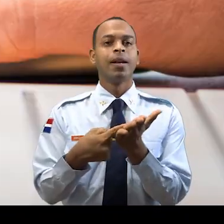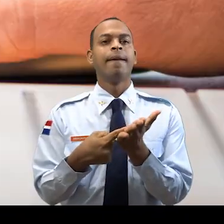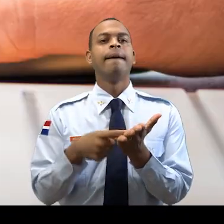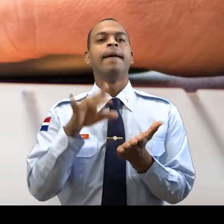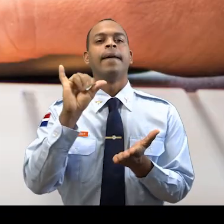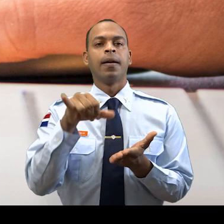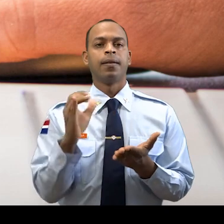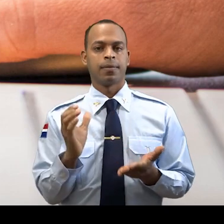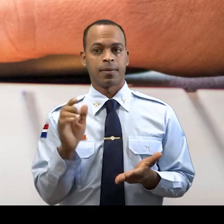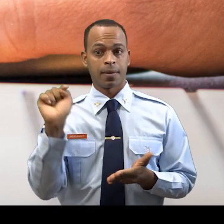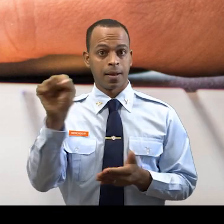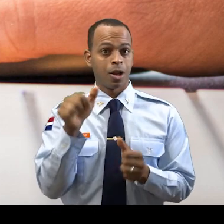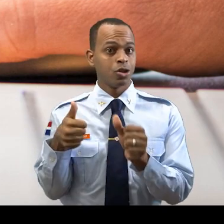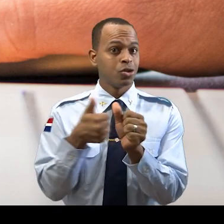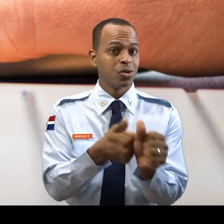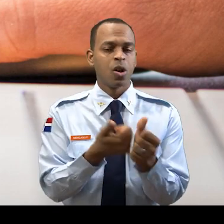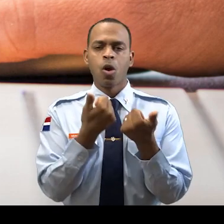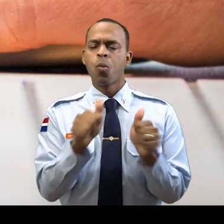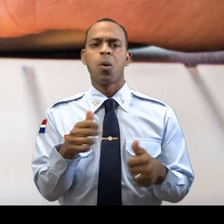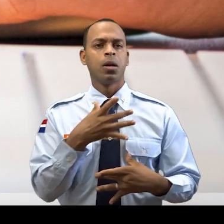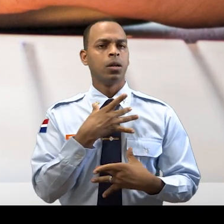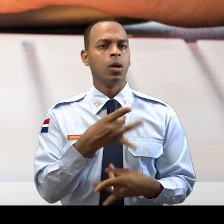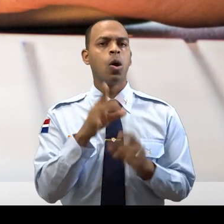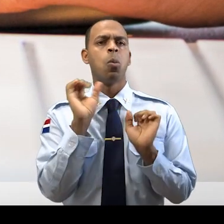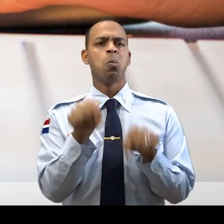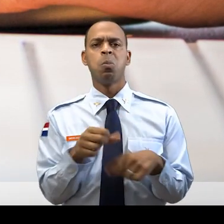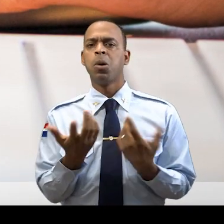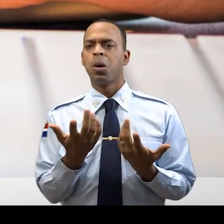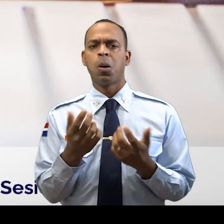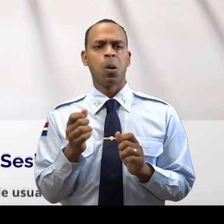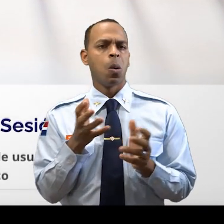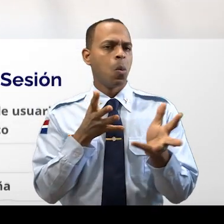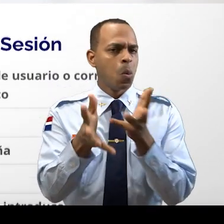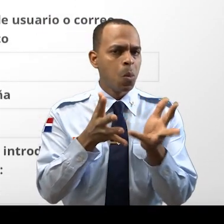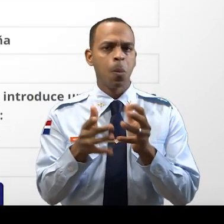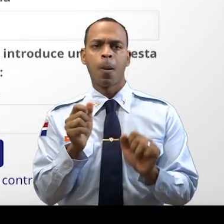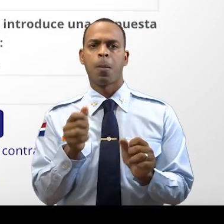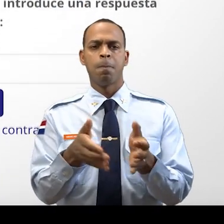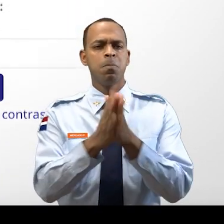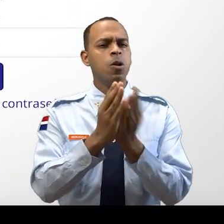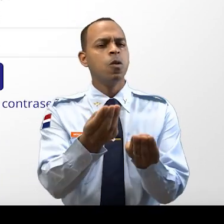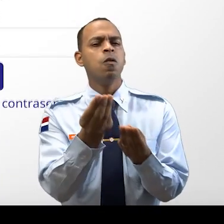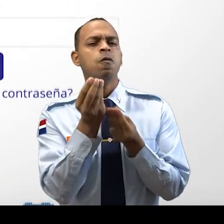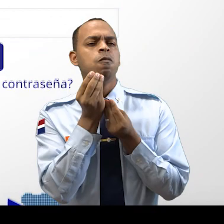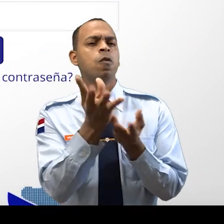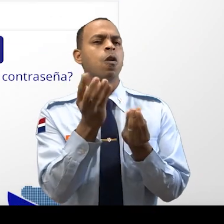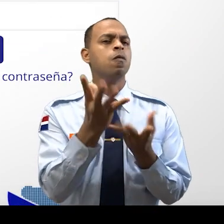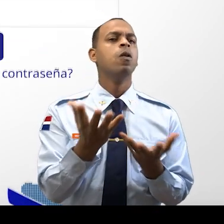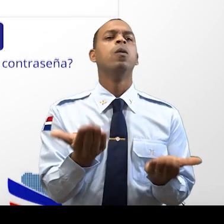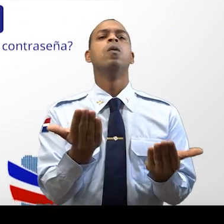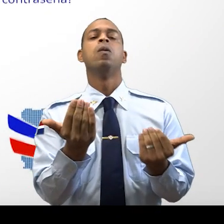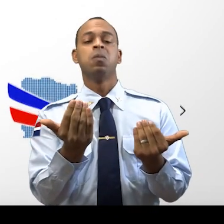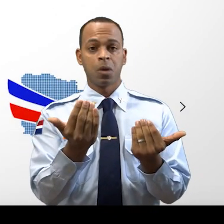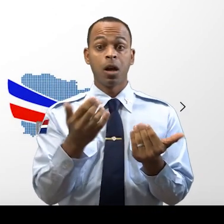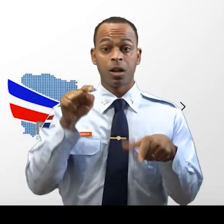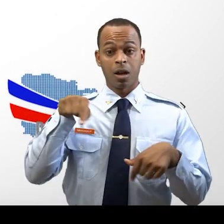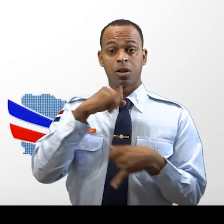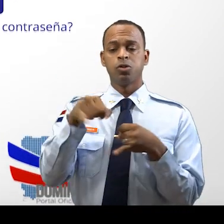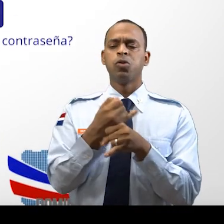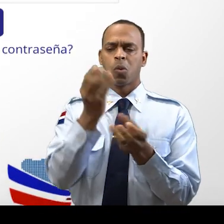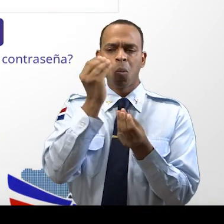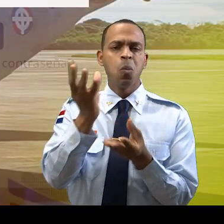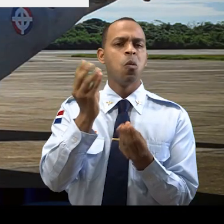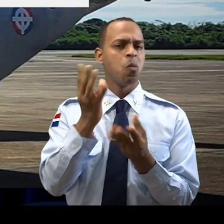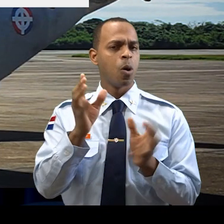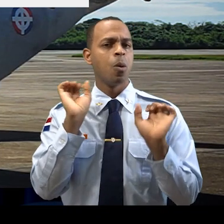Así, nuestros seguidores o cualquier interesado puede interactuar, solicitar información y la institución puede ofrecer las